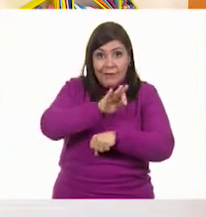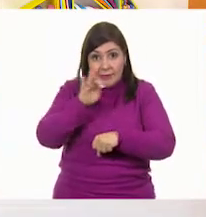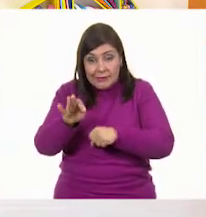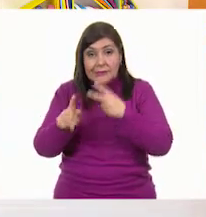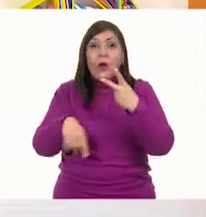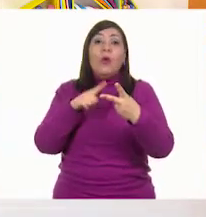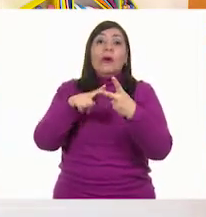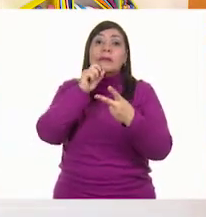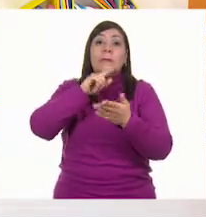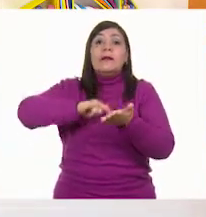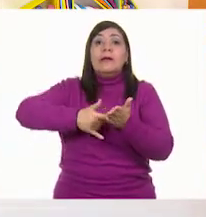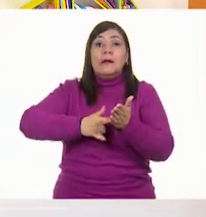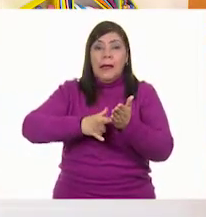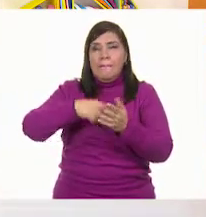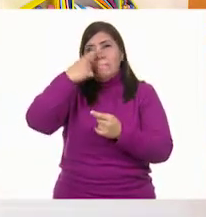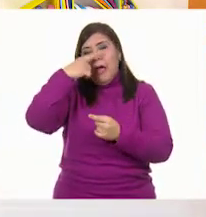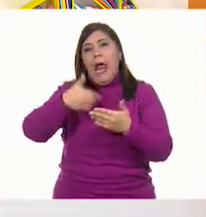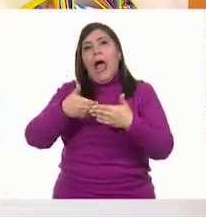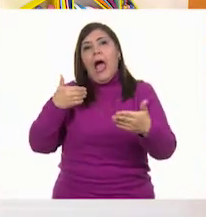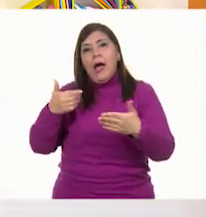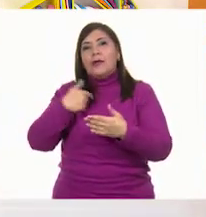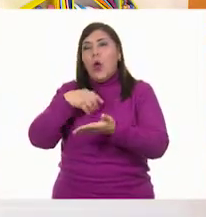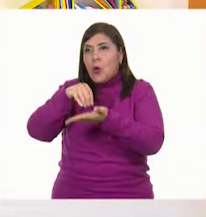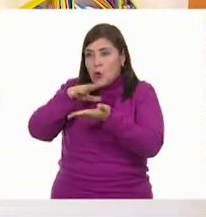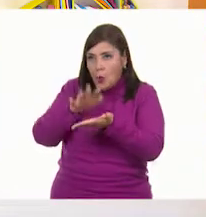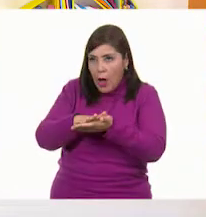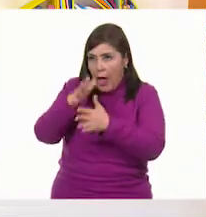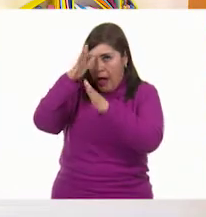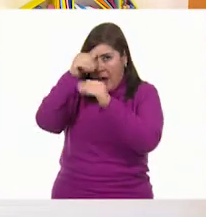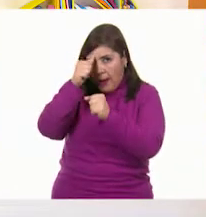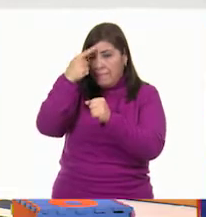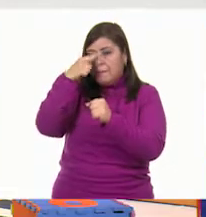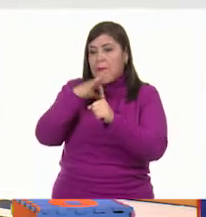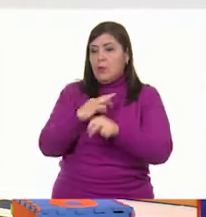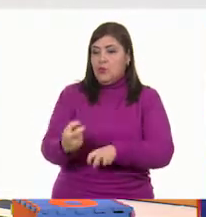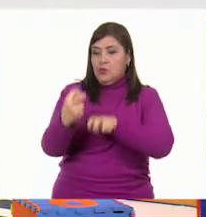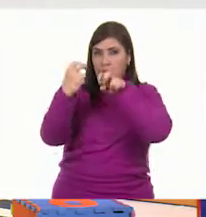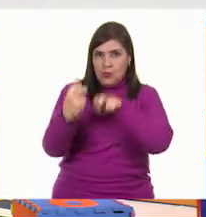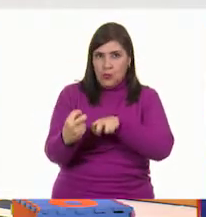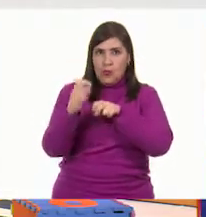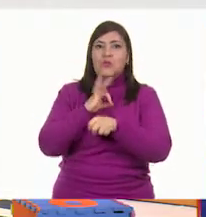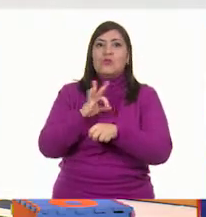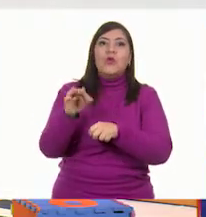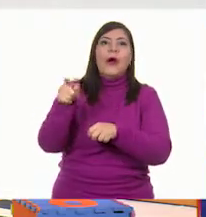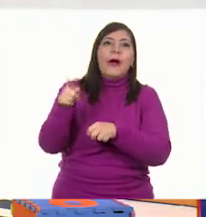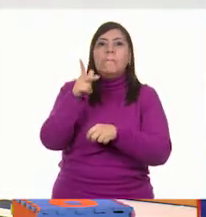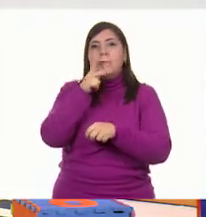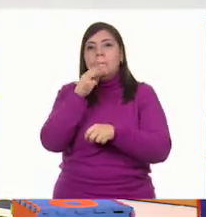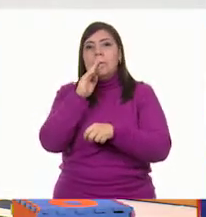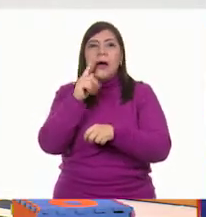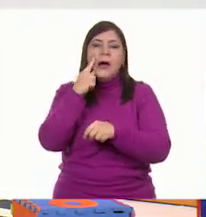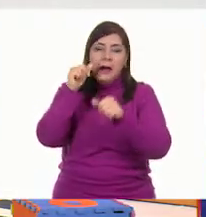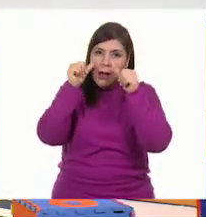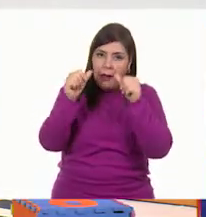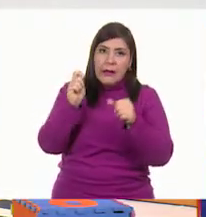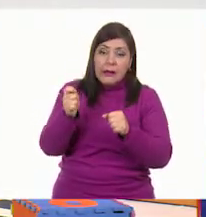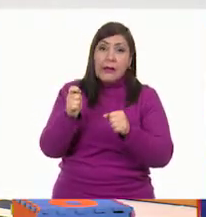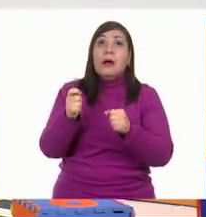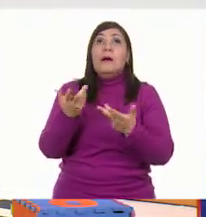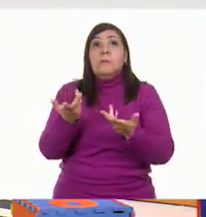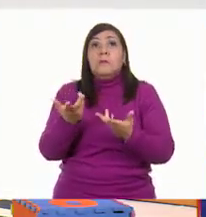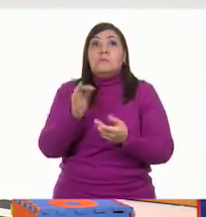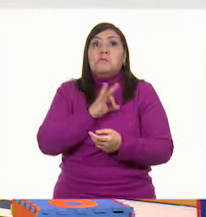la hora para que tengamos ya una cita y poder tener ese espacio y disfrutar de la lectura. fíjate que hasta se pueden